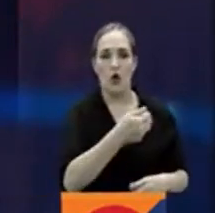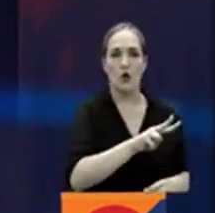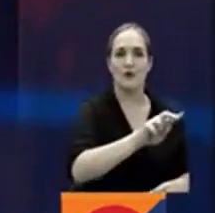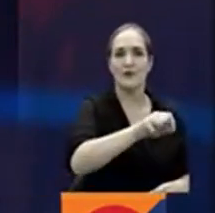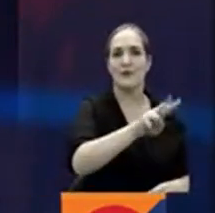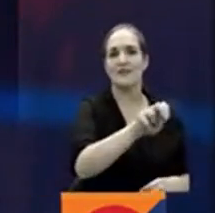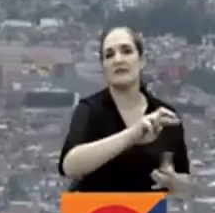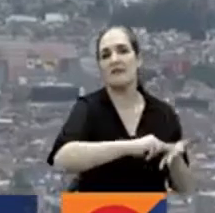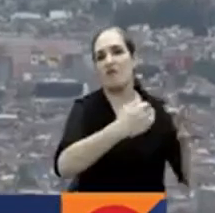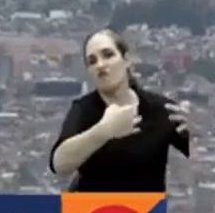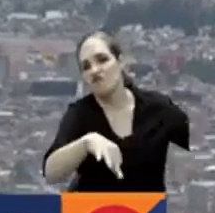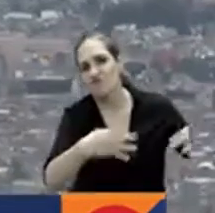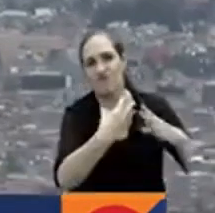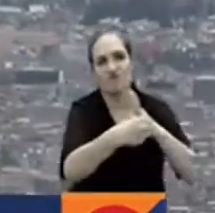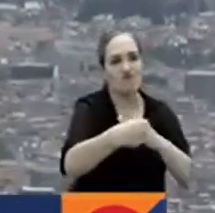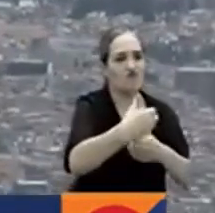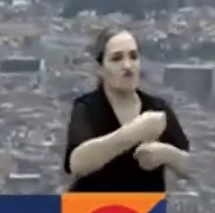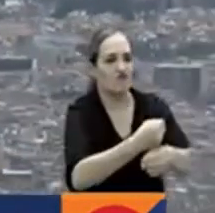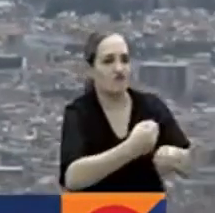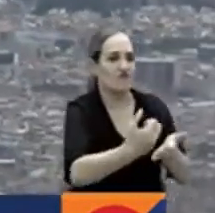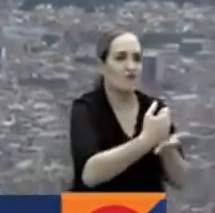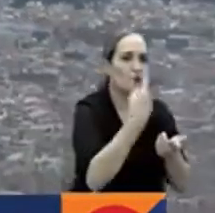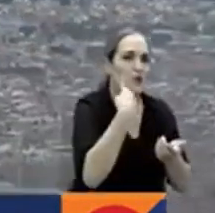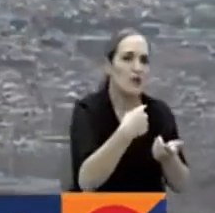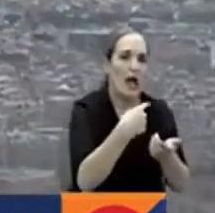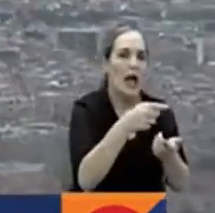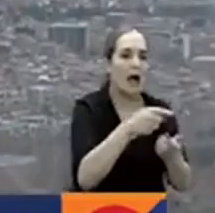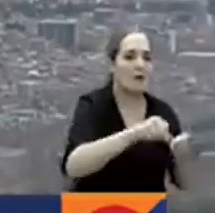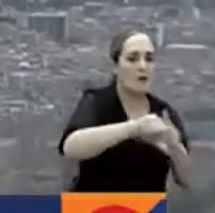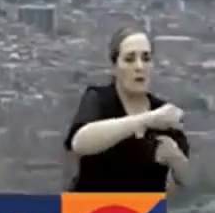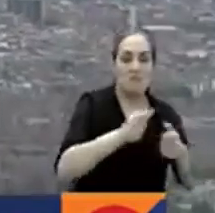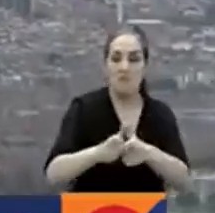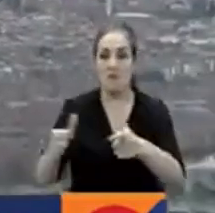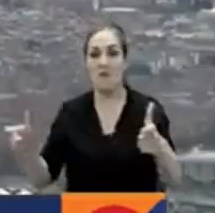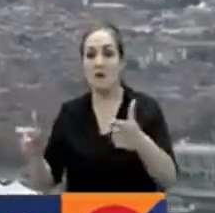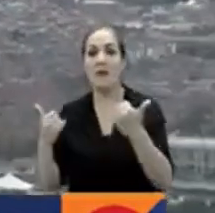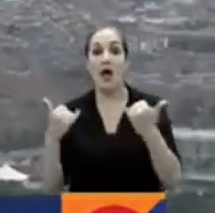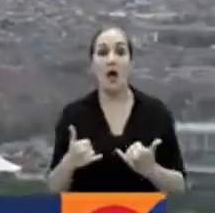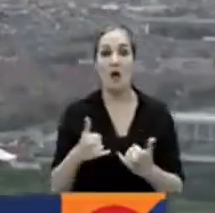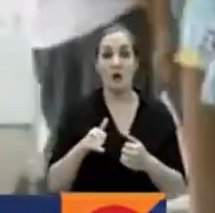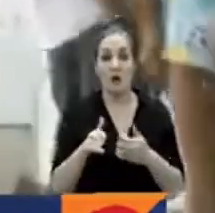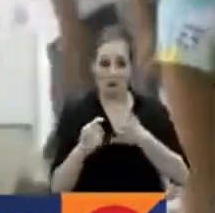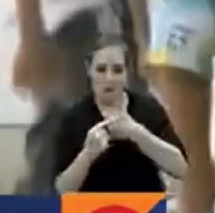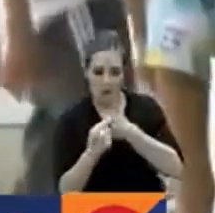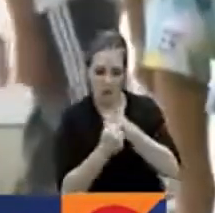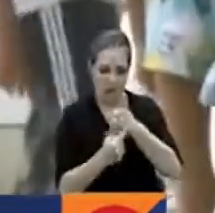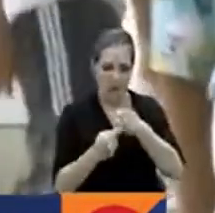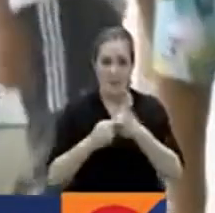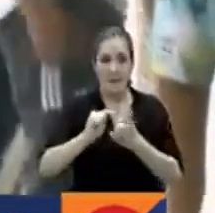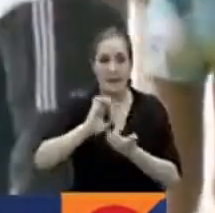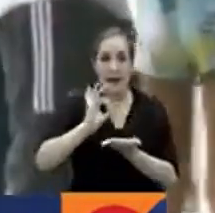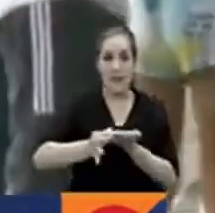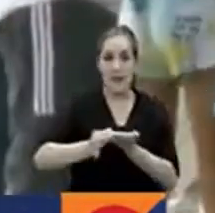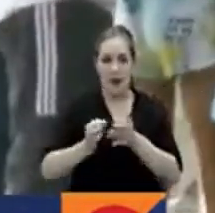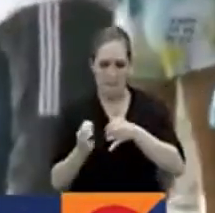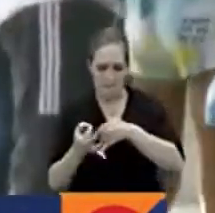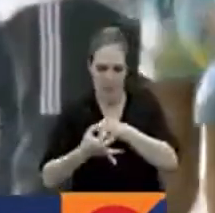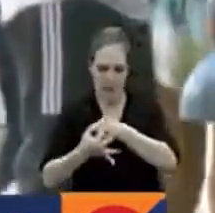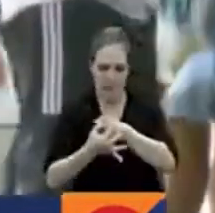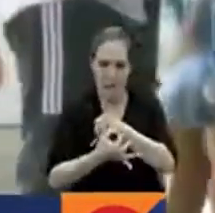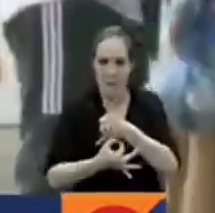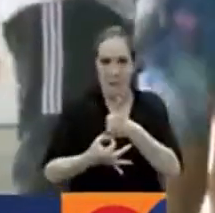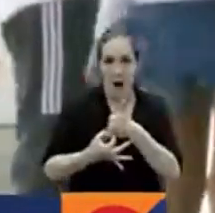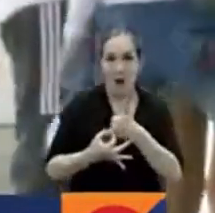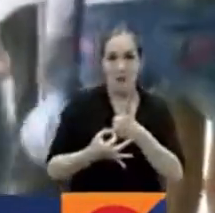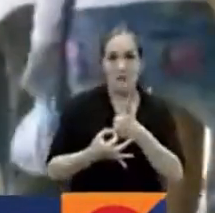manera informal. Por su parte, si se observa desde las 23 ciudades capitales y áreas metropolitanas, la proporción de informalidad registró